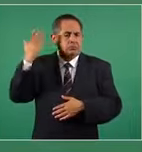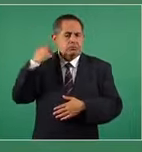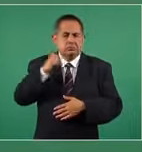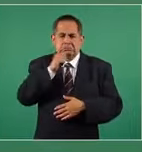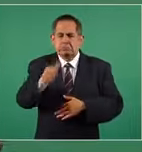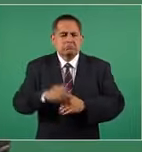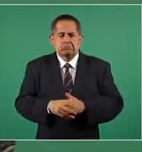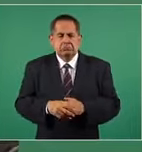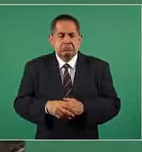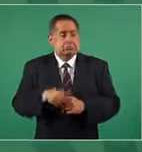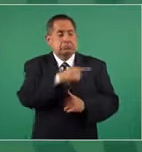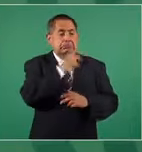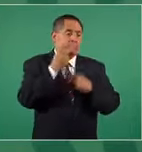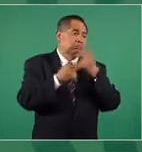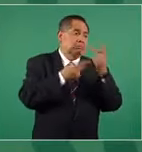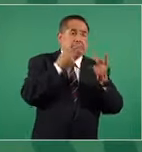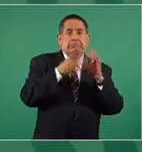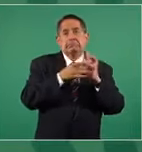discurso.